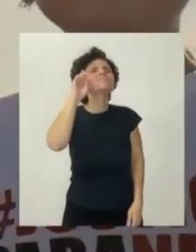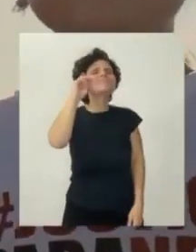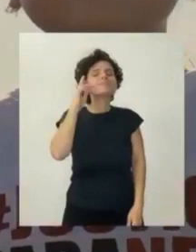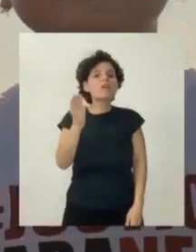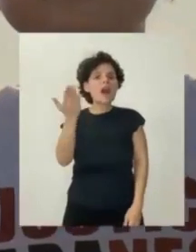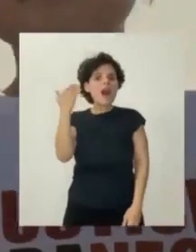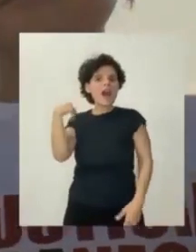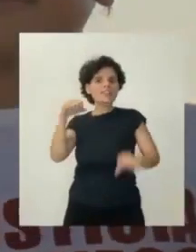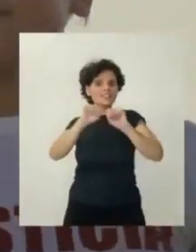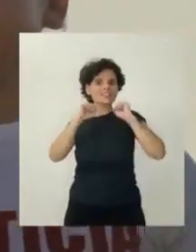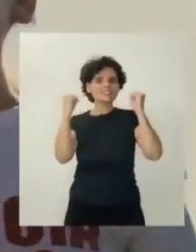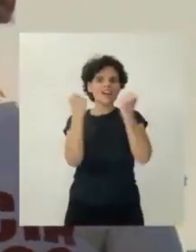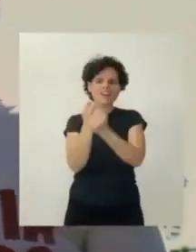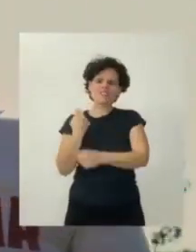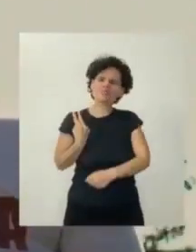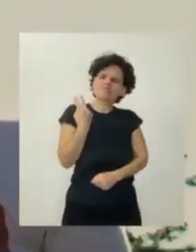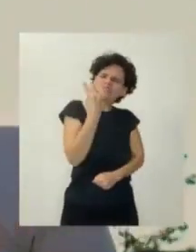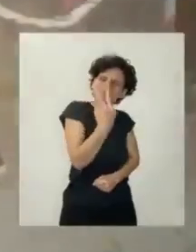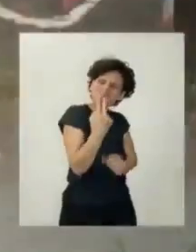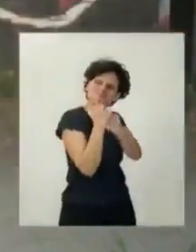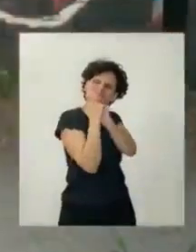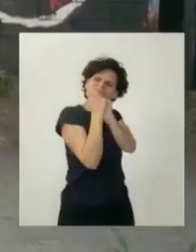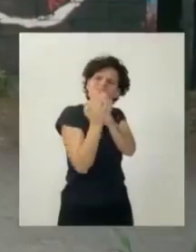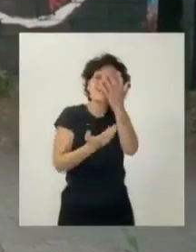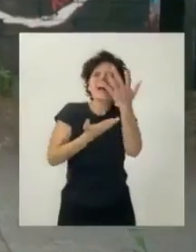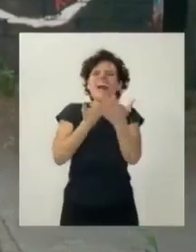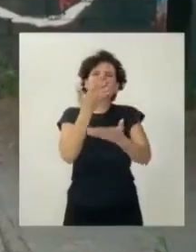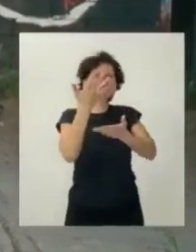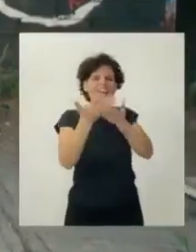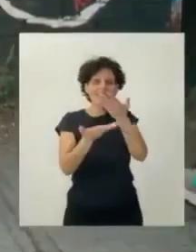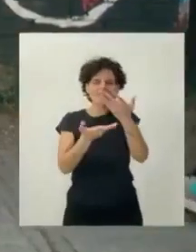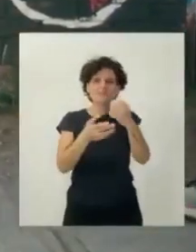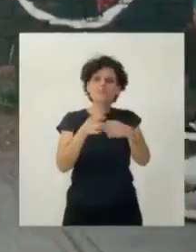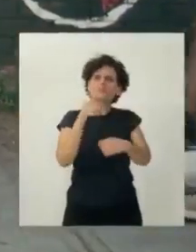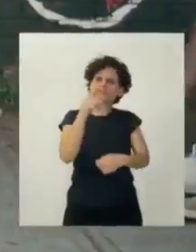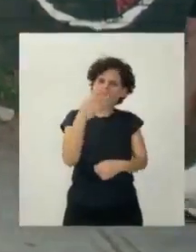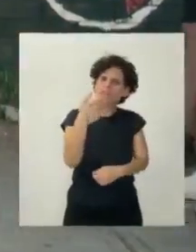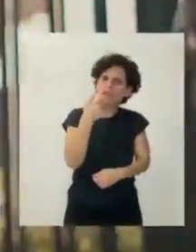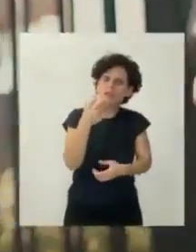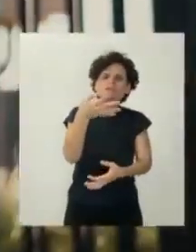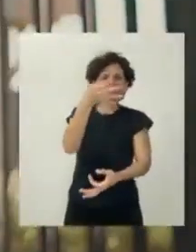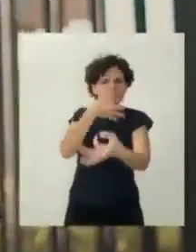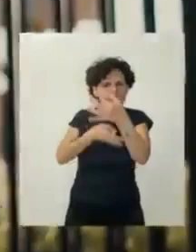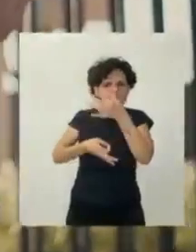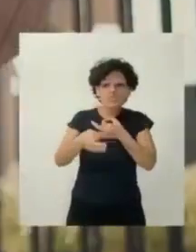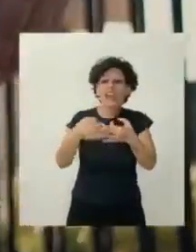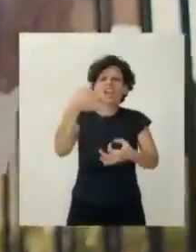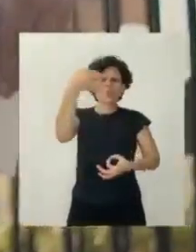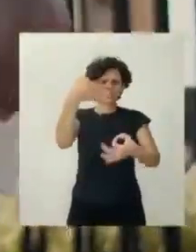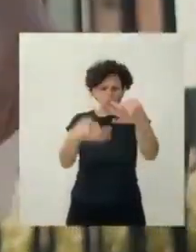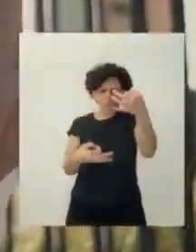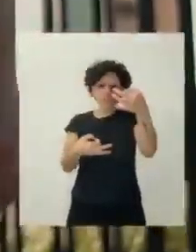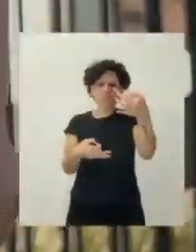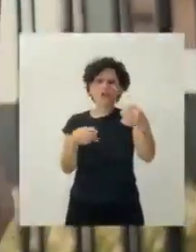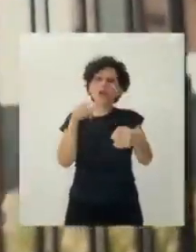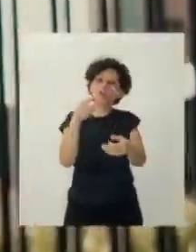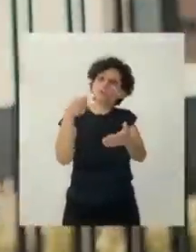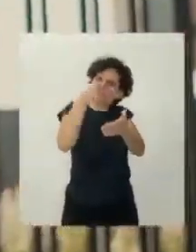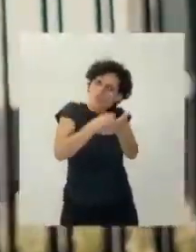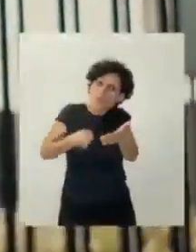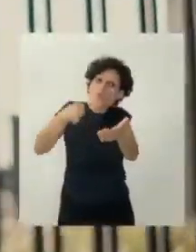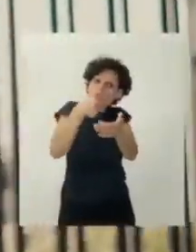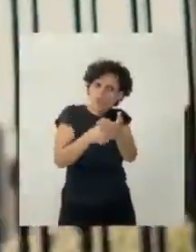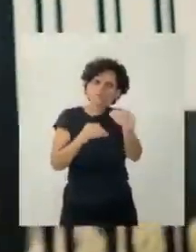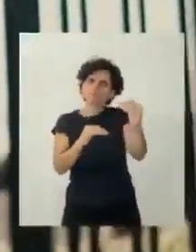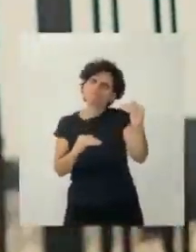Recuerdo mucho cuando íbamos al estadio y cantábamos juntos. También me acuerdo cuando me hablabas de la injusticia y eso de